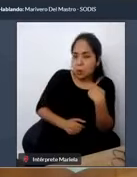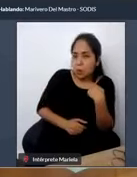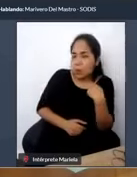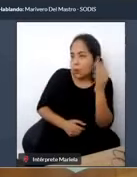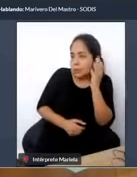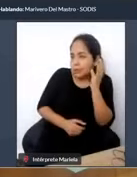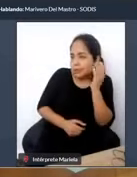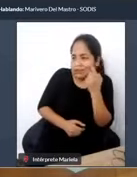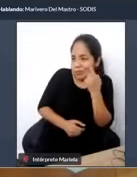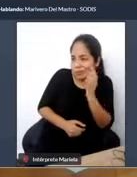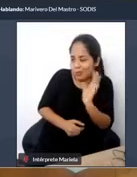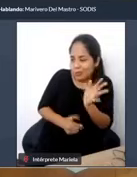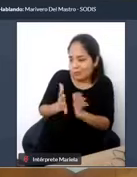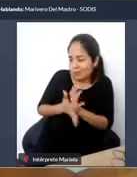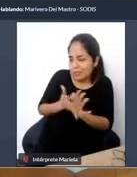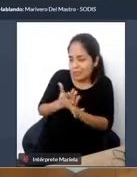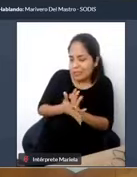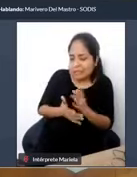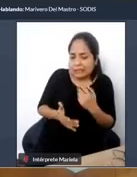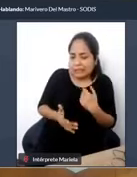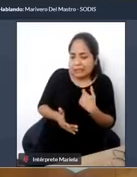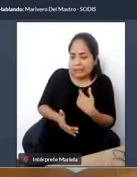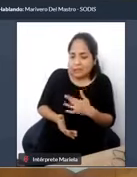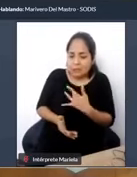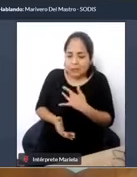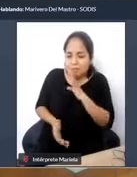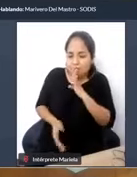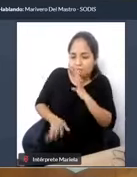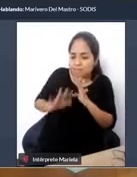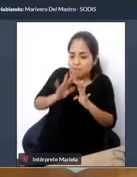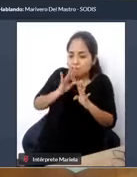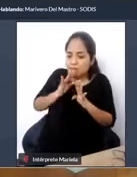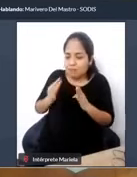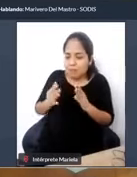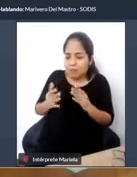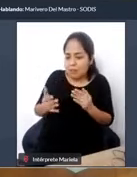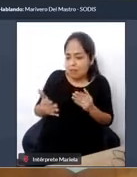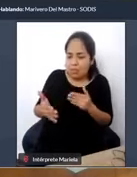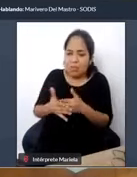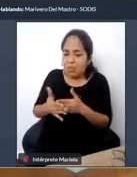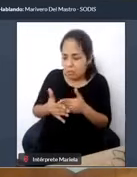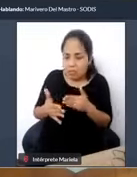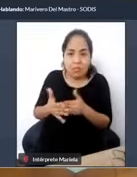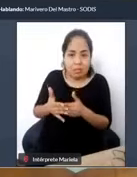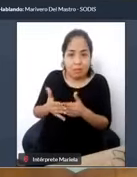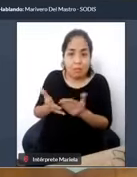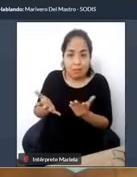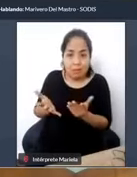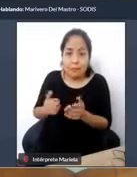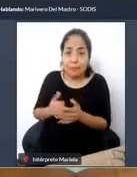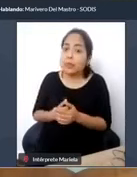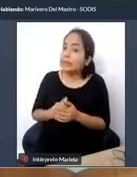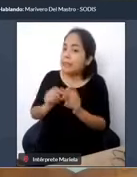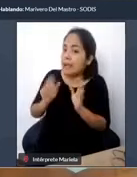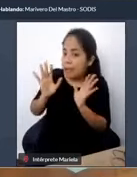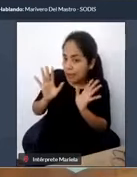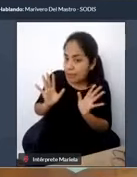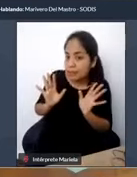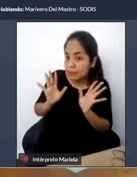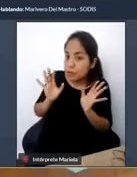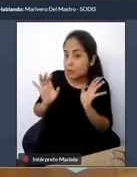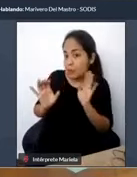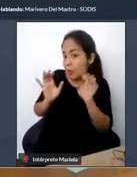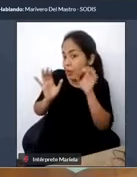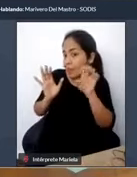adiente, me voy a enfrentar a barreras de comunicación en ese entorno. Entonces, en ese supuesto, podríamos decir que yo